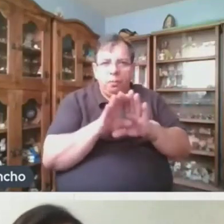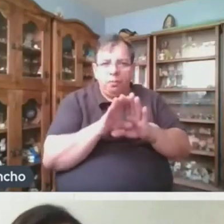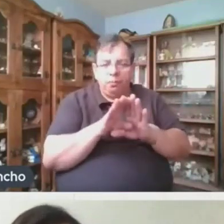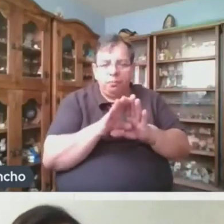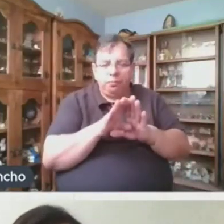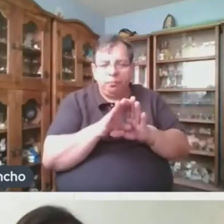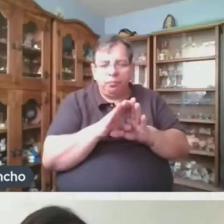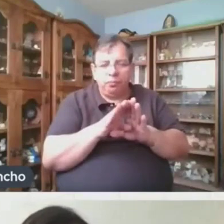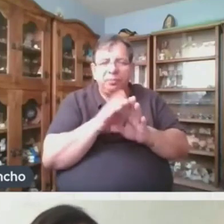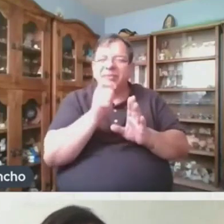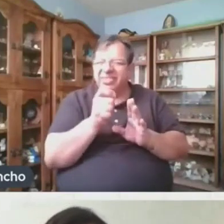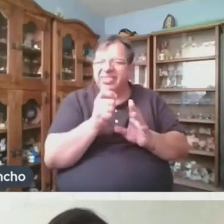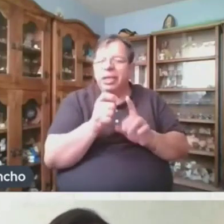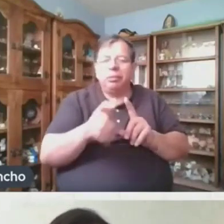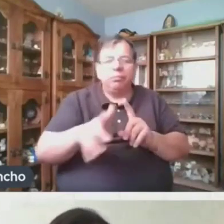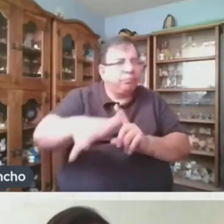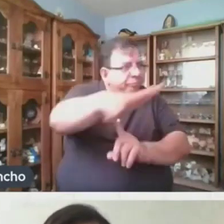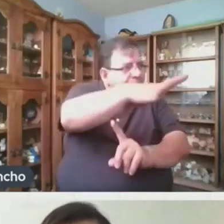Entorno